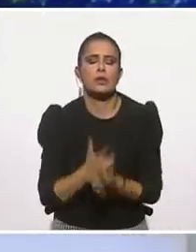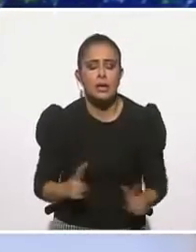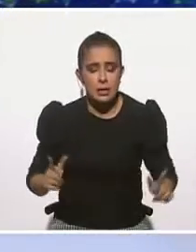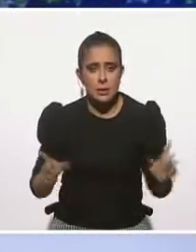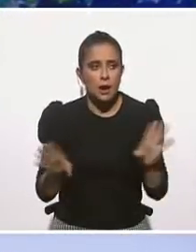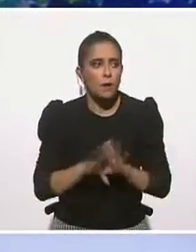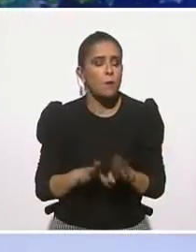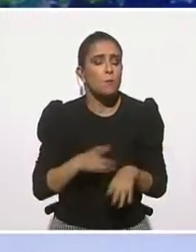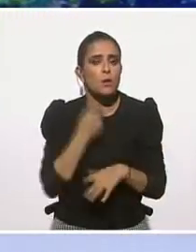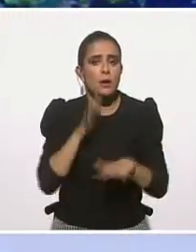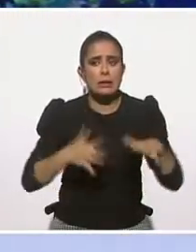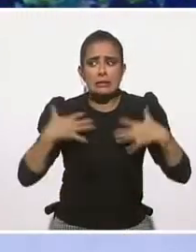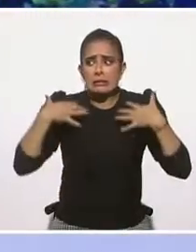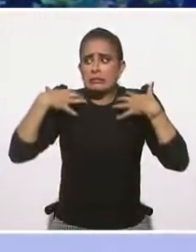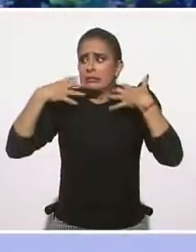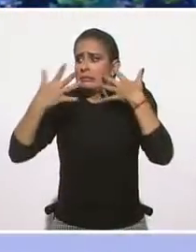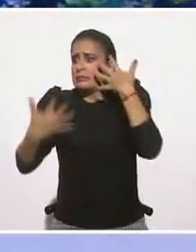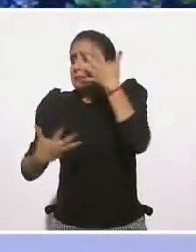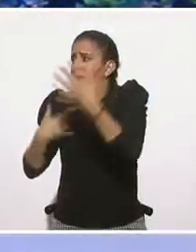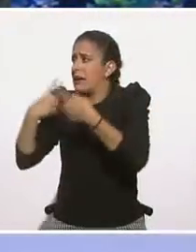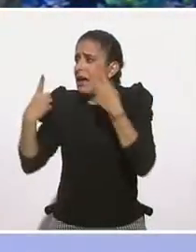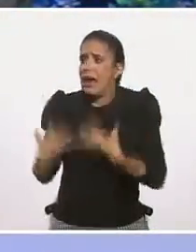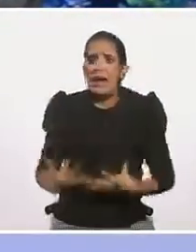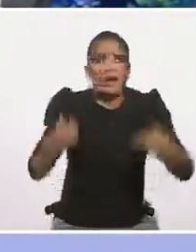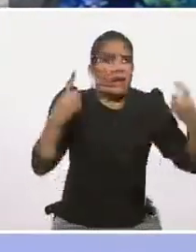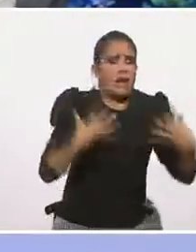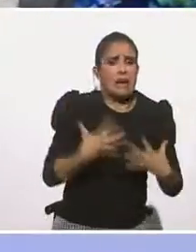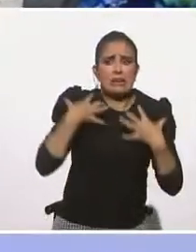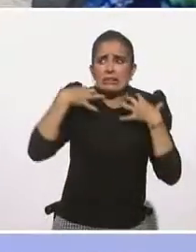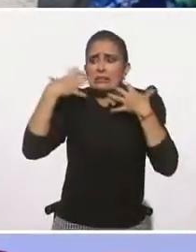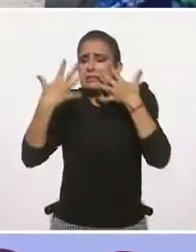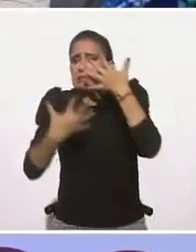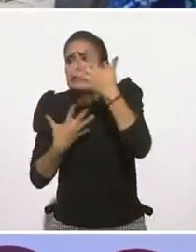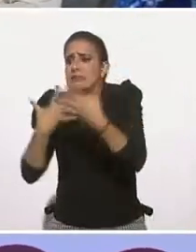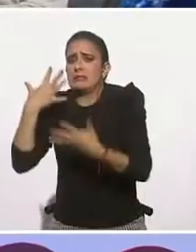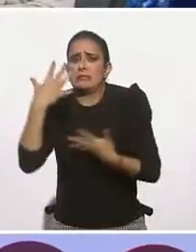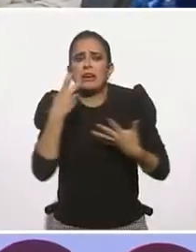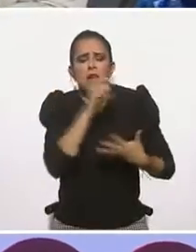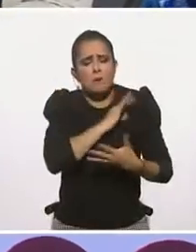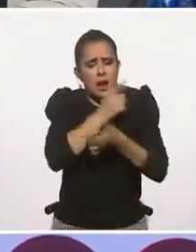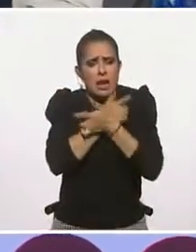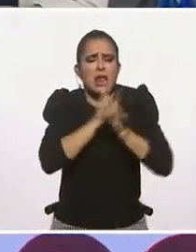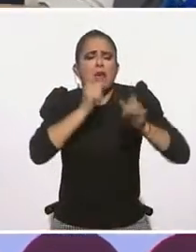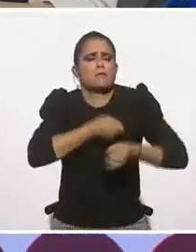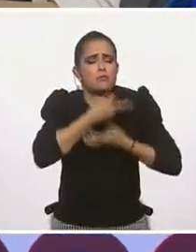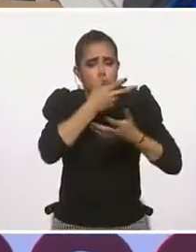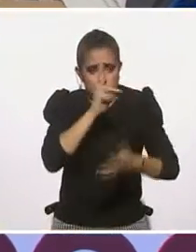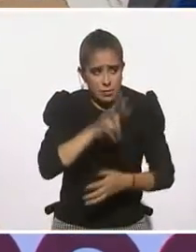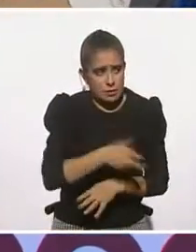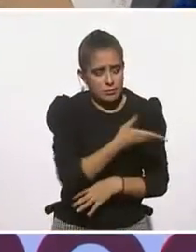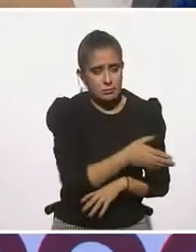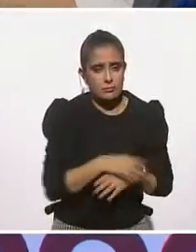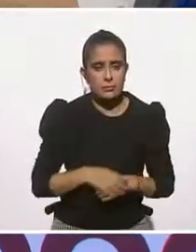una salida y tú nos comentabas que hay algunas herramientas en donde podemos liberar ese estrés. Bueno, yo trabajo el